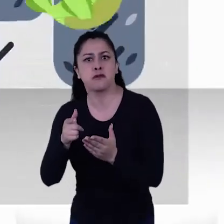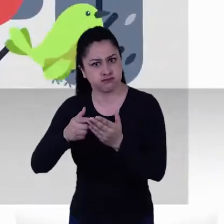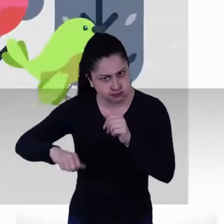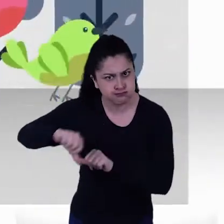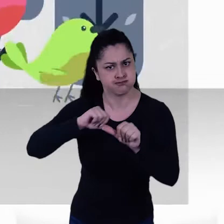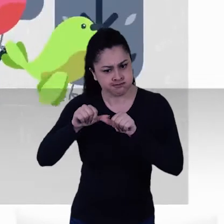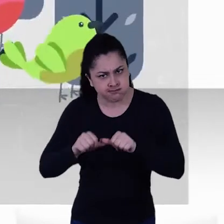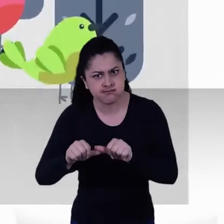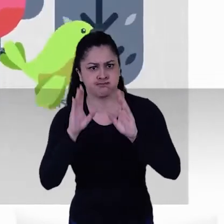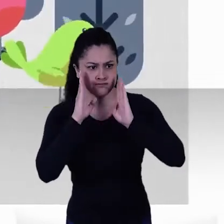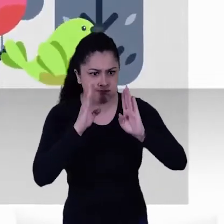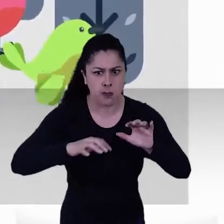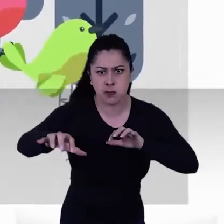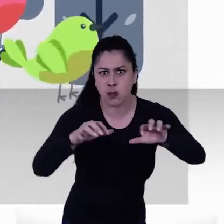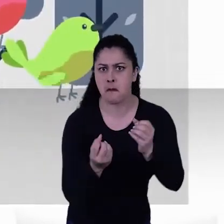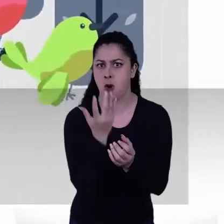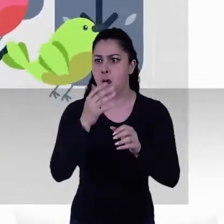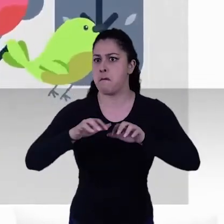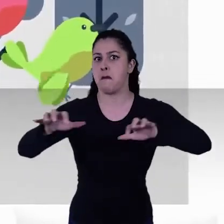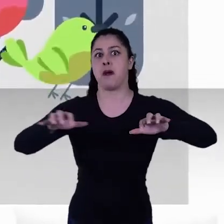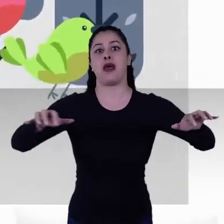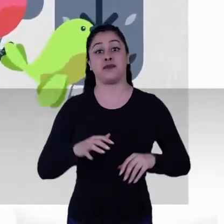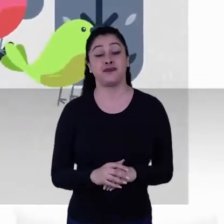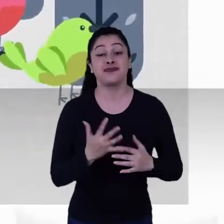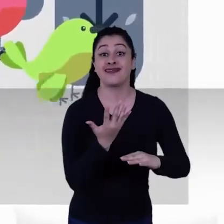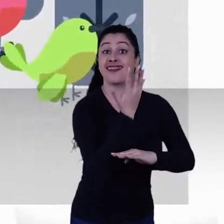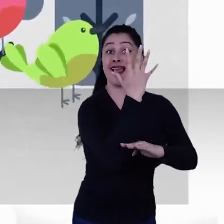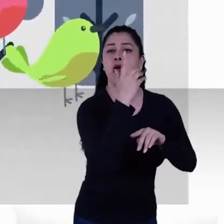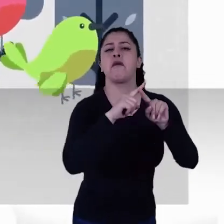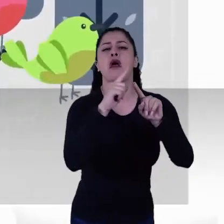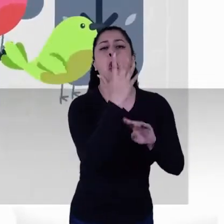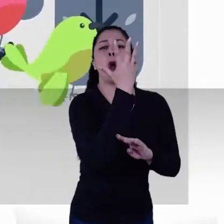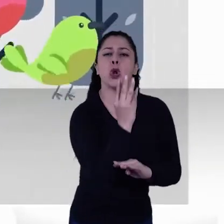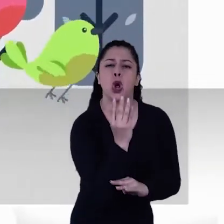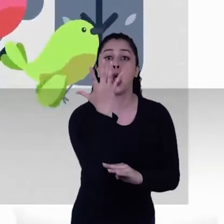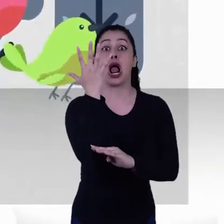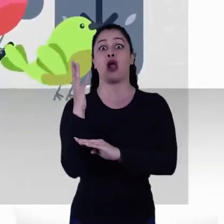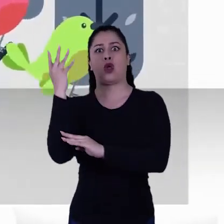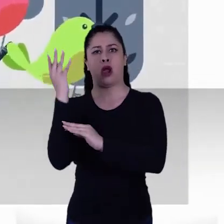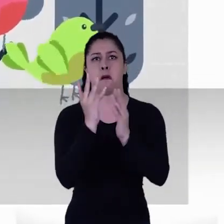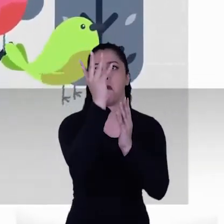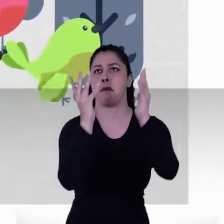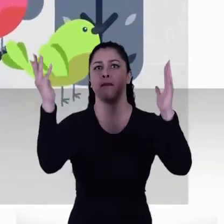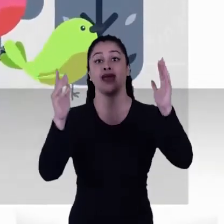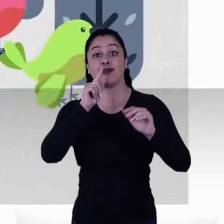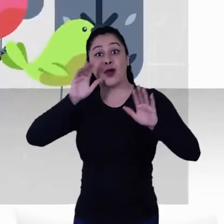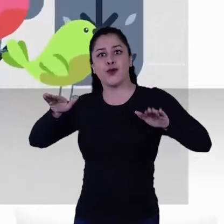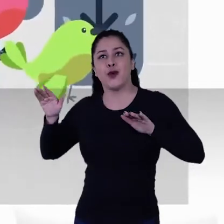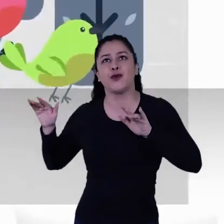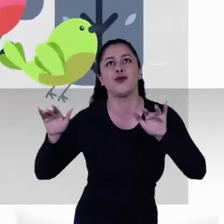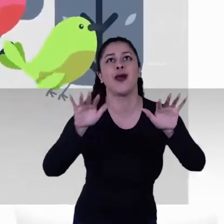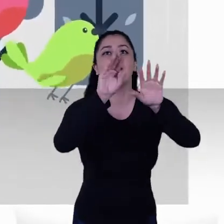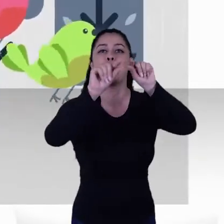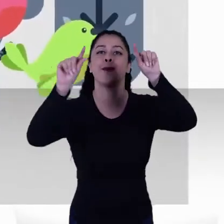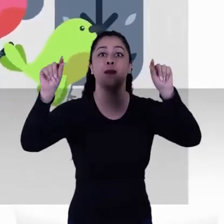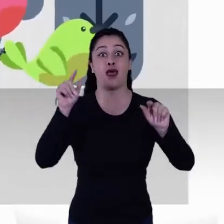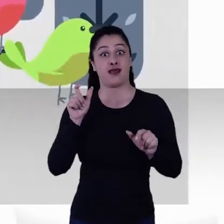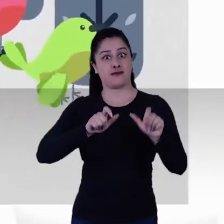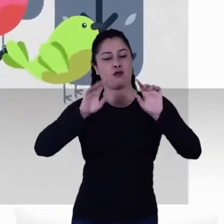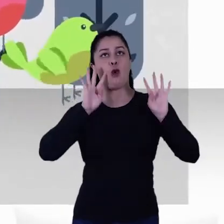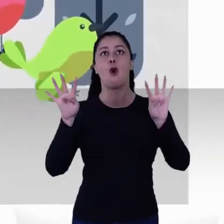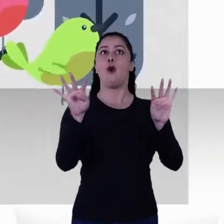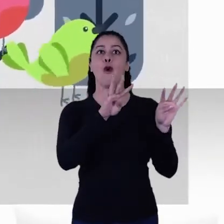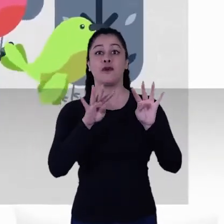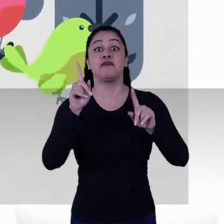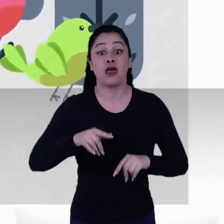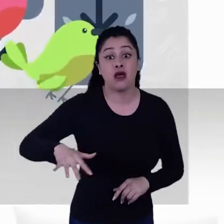plantación de nuevas especies, se enriquece el paisaje urbano y se da hábitat a la ave y fauna. Se garantiza la